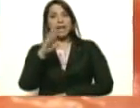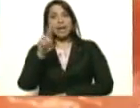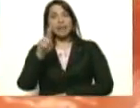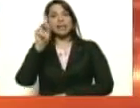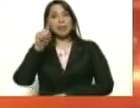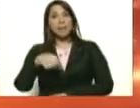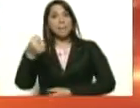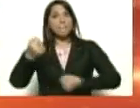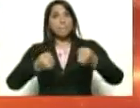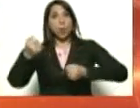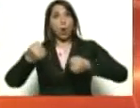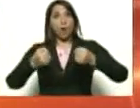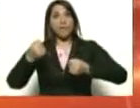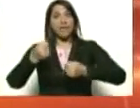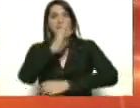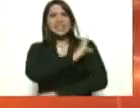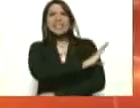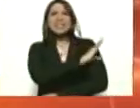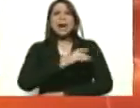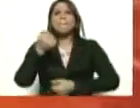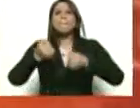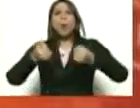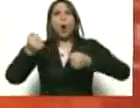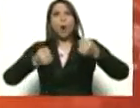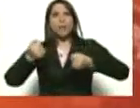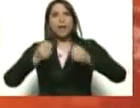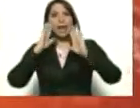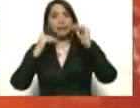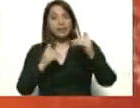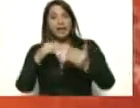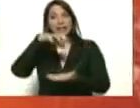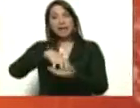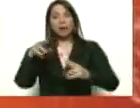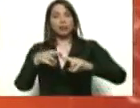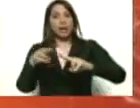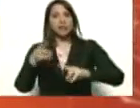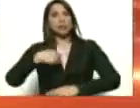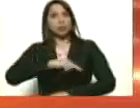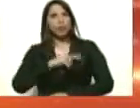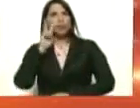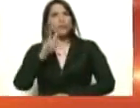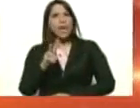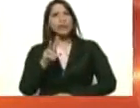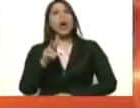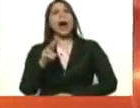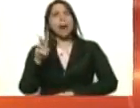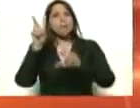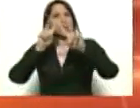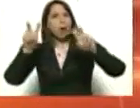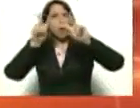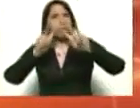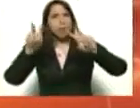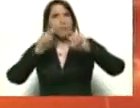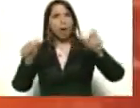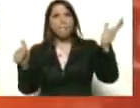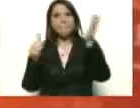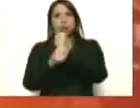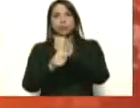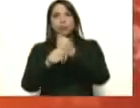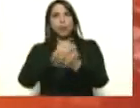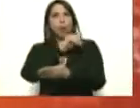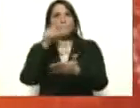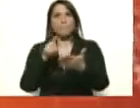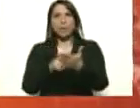esta situación especial en el estado Táchira. Así que el barrido y el pesquizaje ha sido absolutamente completo